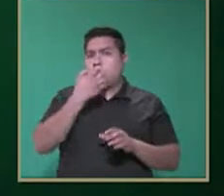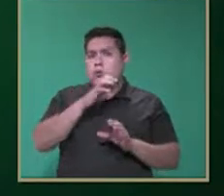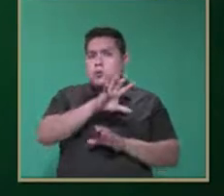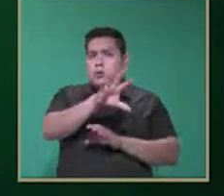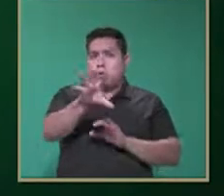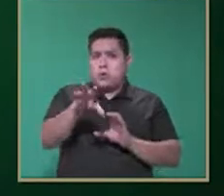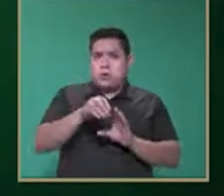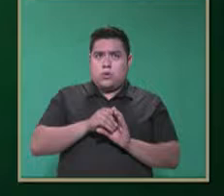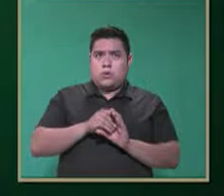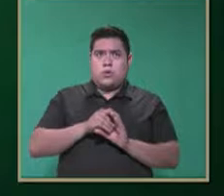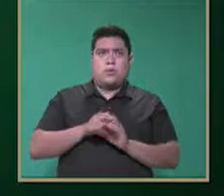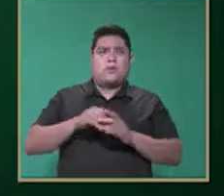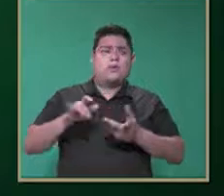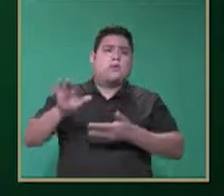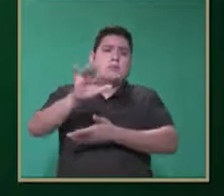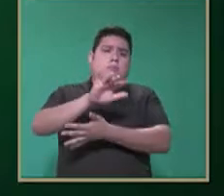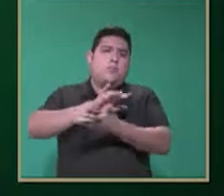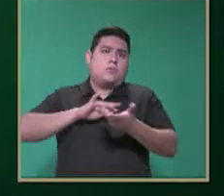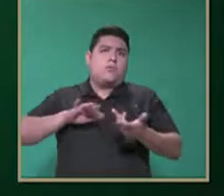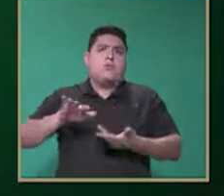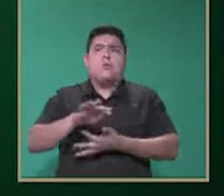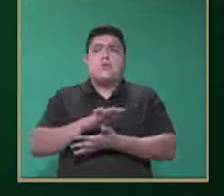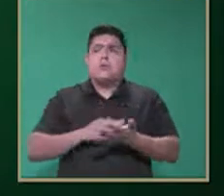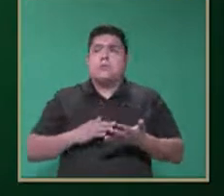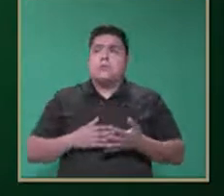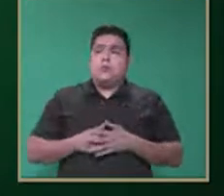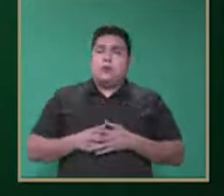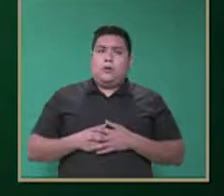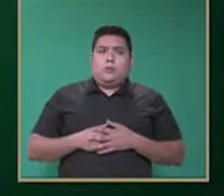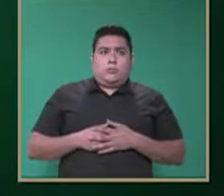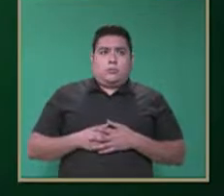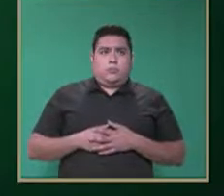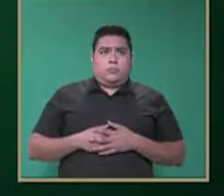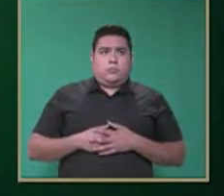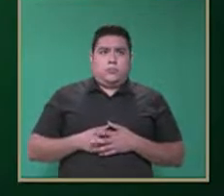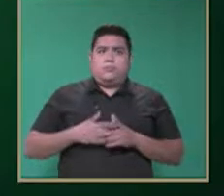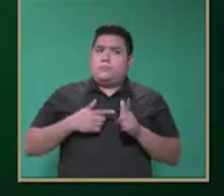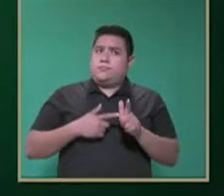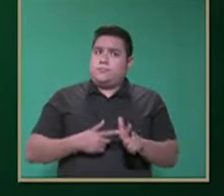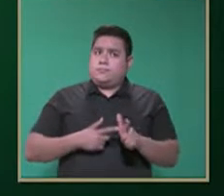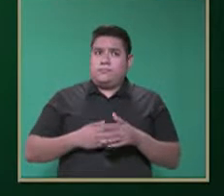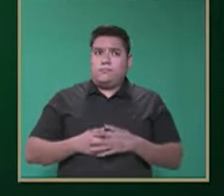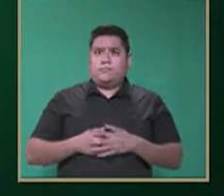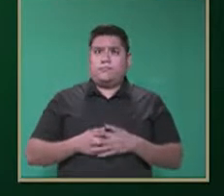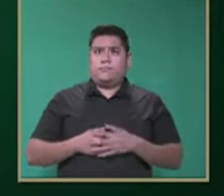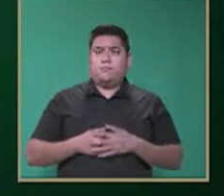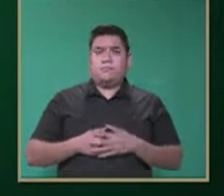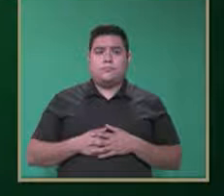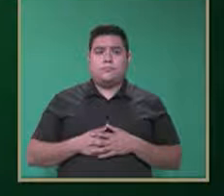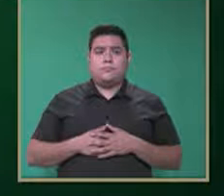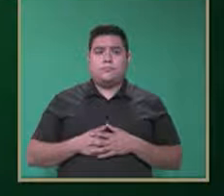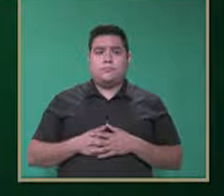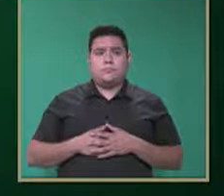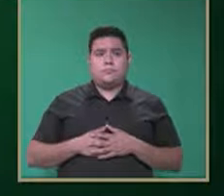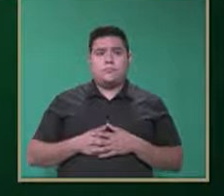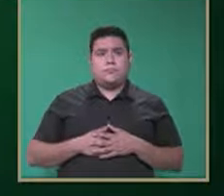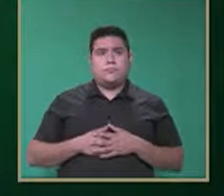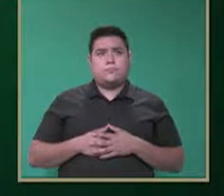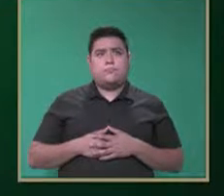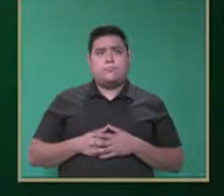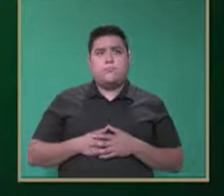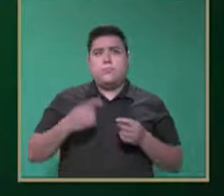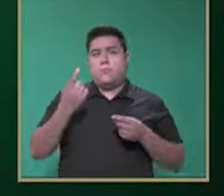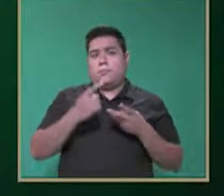las relaciones interpersonales con sus semejantes. Y continuamos con las